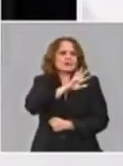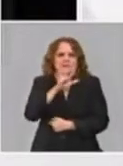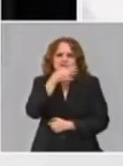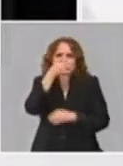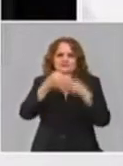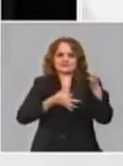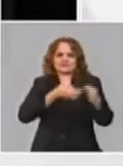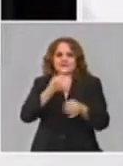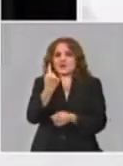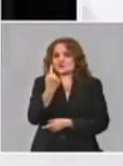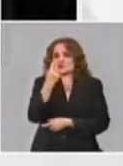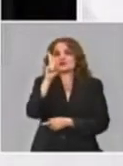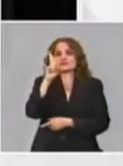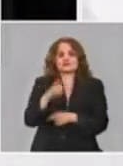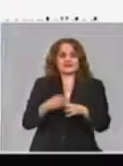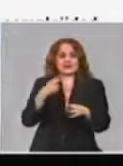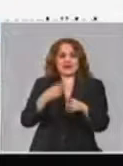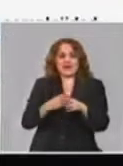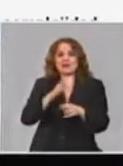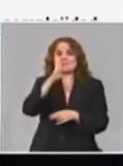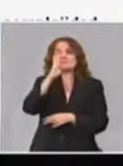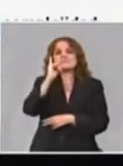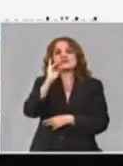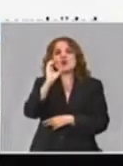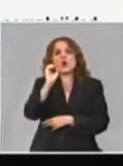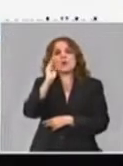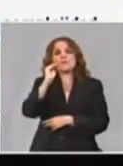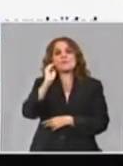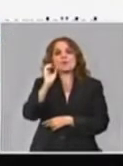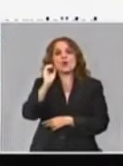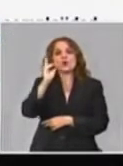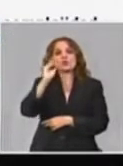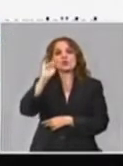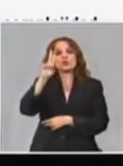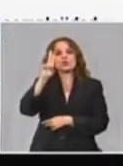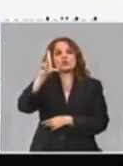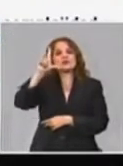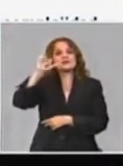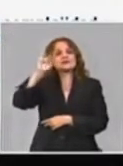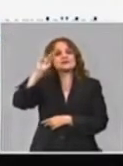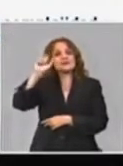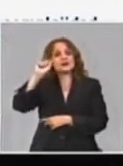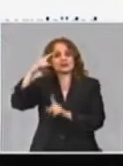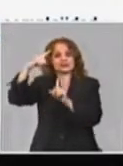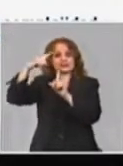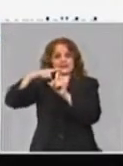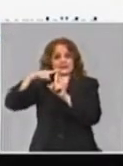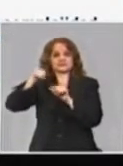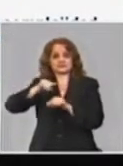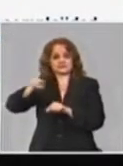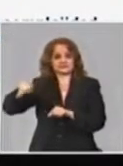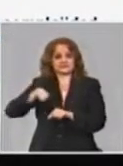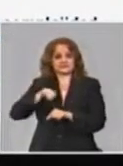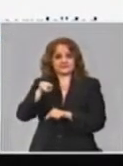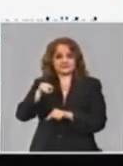Ahí está la biomodulina T, que en algún momento, casi seguro que se trae por acá, la biomodulina T, que nosotros apostamos